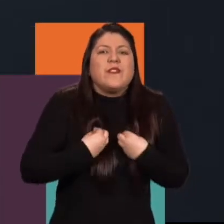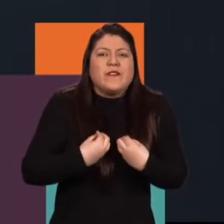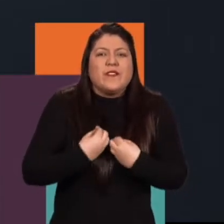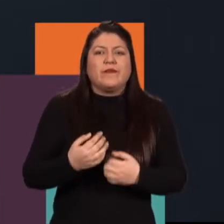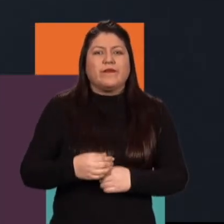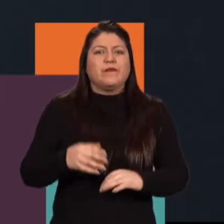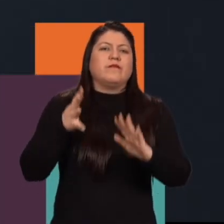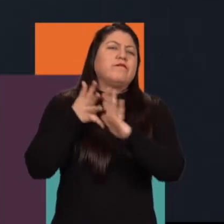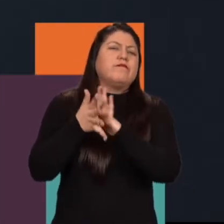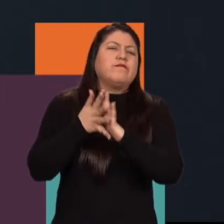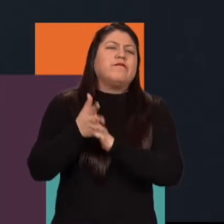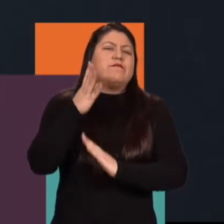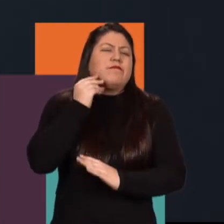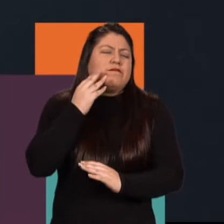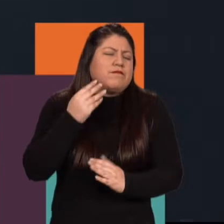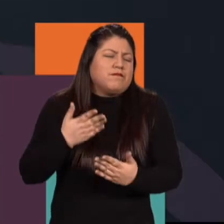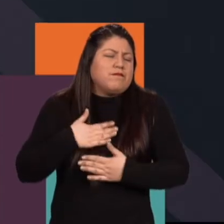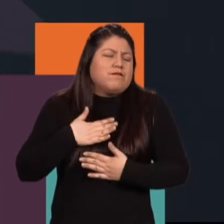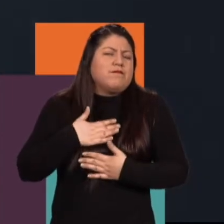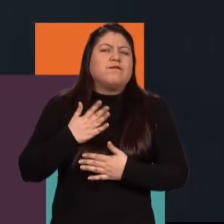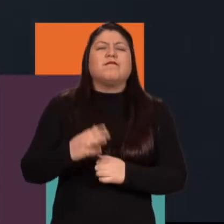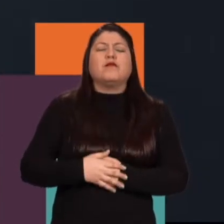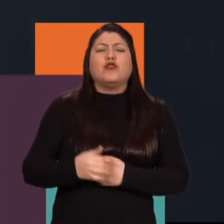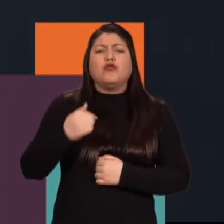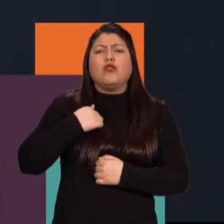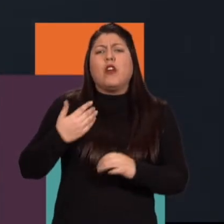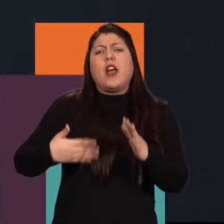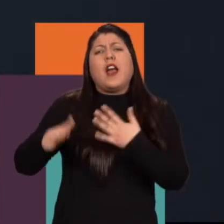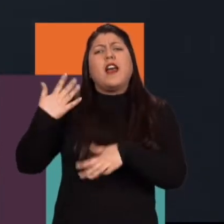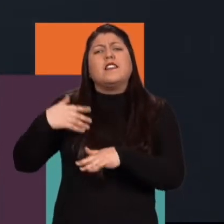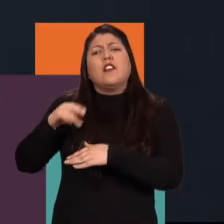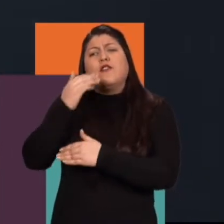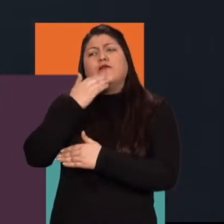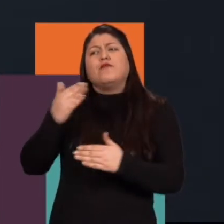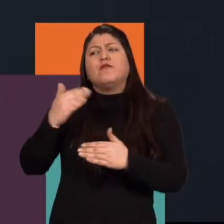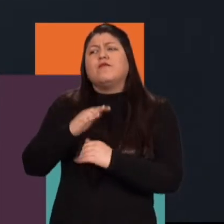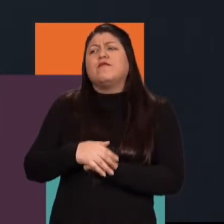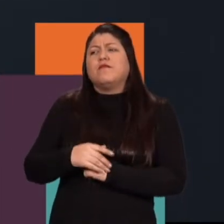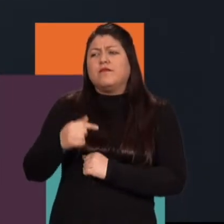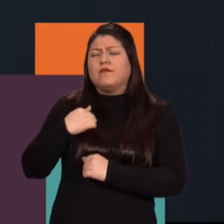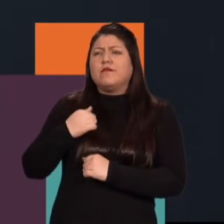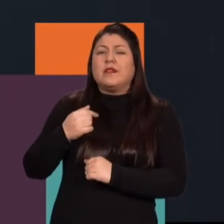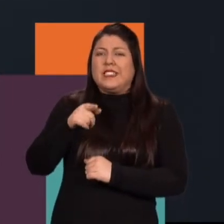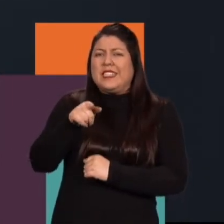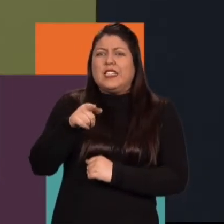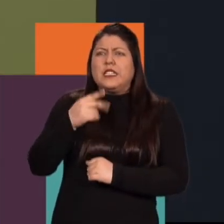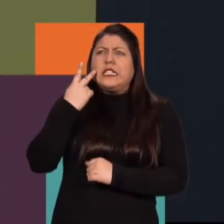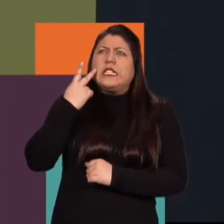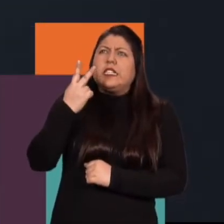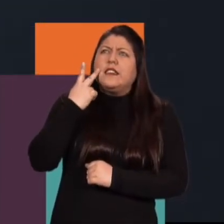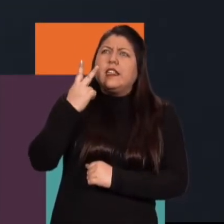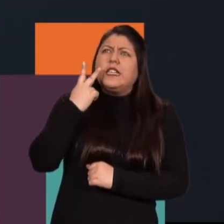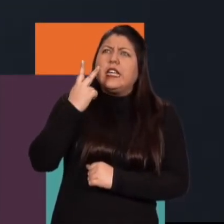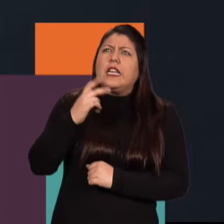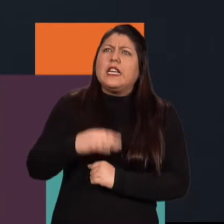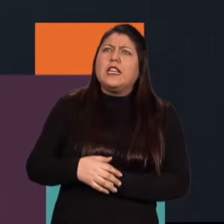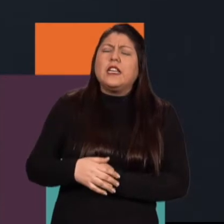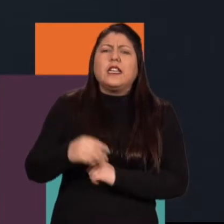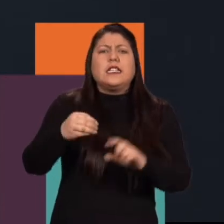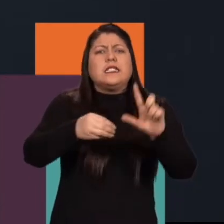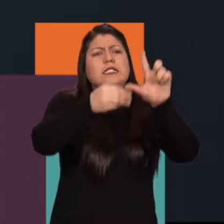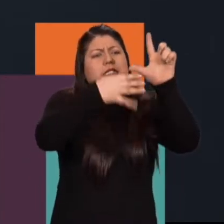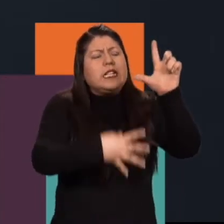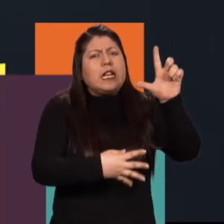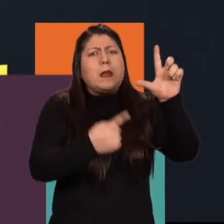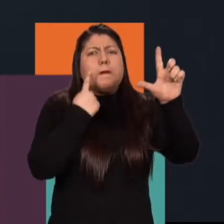O sea, yo quiero compartir una anécdota que tiene que ver con la niña Emilia y era que muchas personas que la vieron lo que decían era,